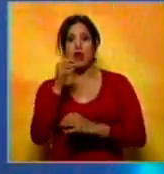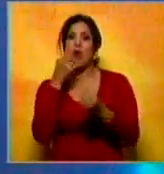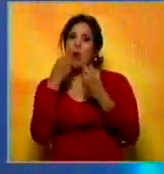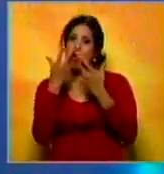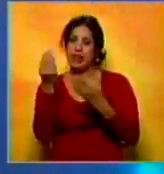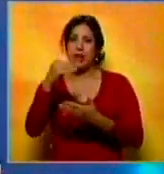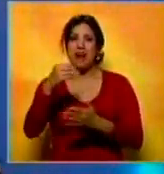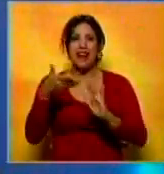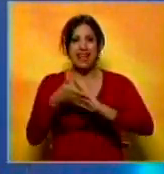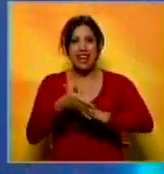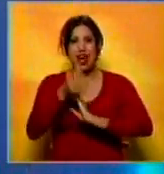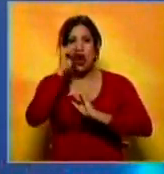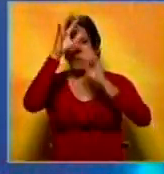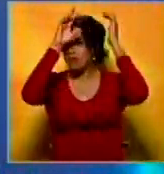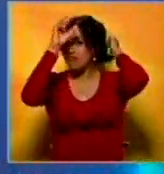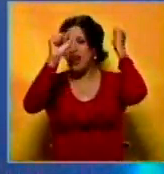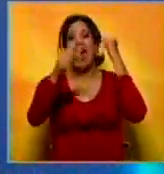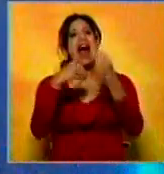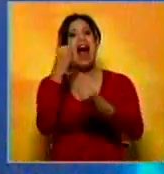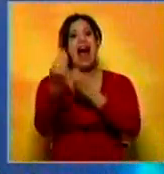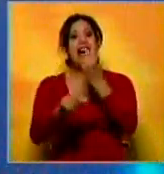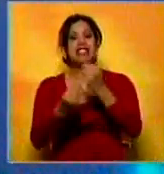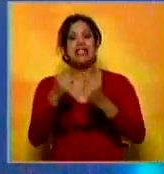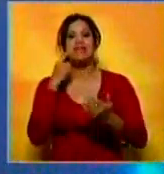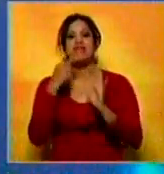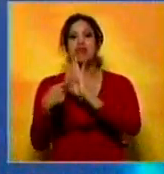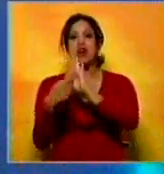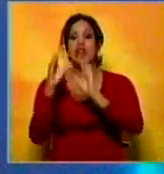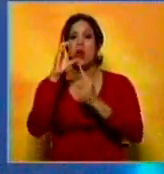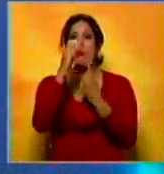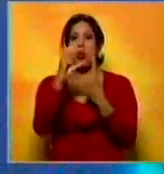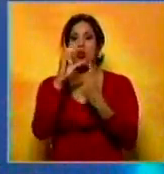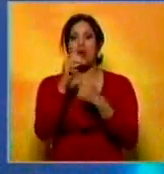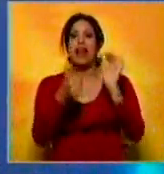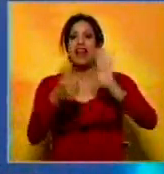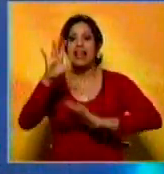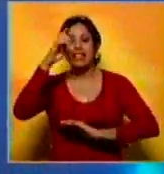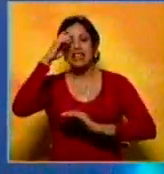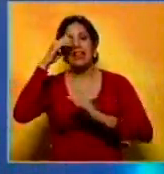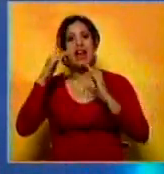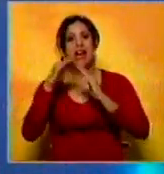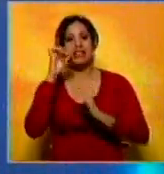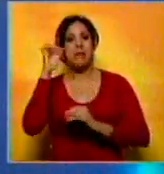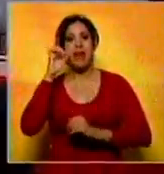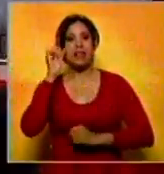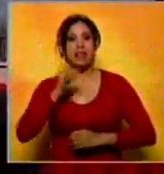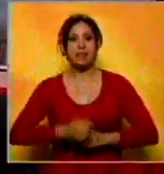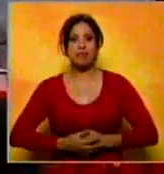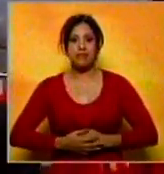Girón nos dice que el canciller anunció la realización de muestras culturales cada 15 días en la Casa Amarilla.